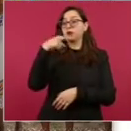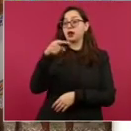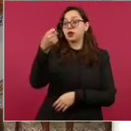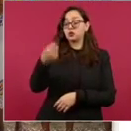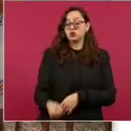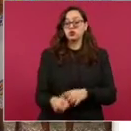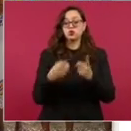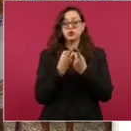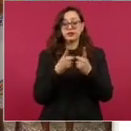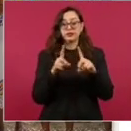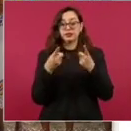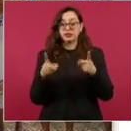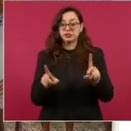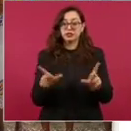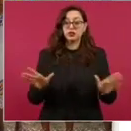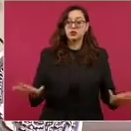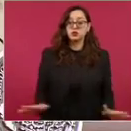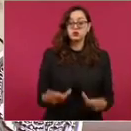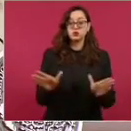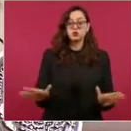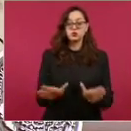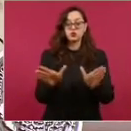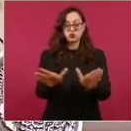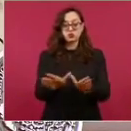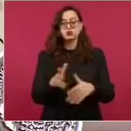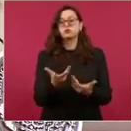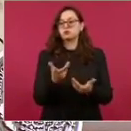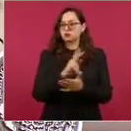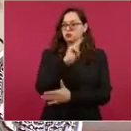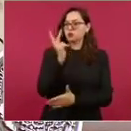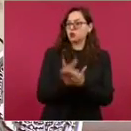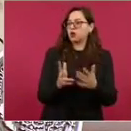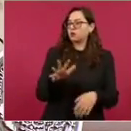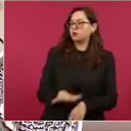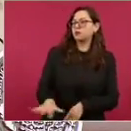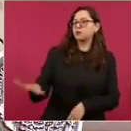cual inició con los programas para el bienestar que ya se aplican en la región. Gracias. Gracias.